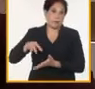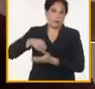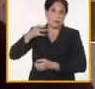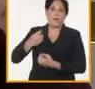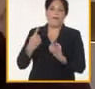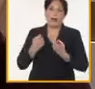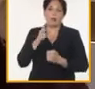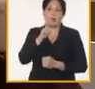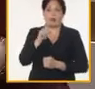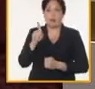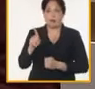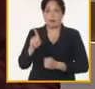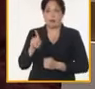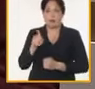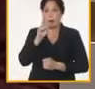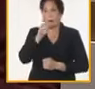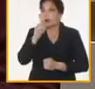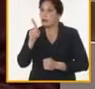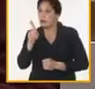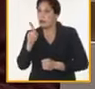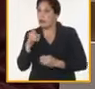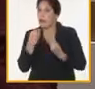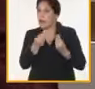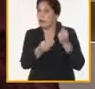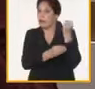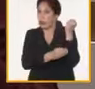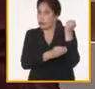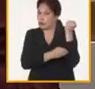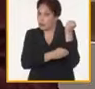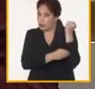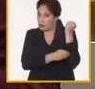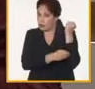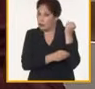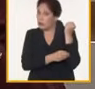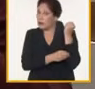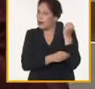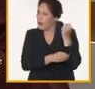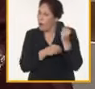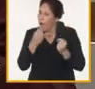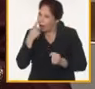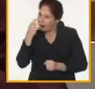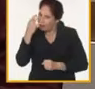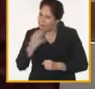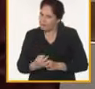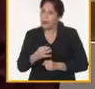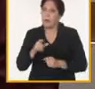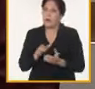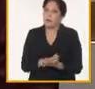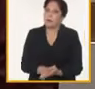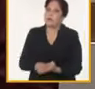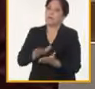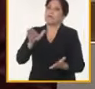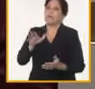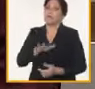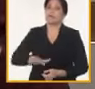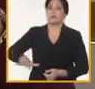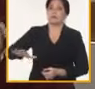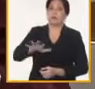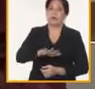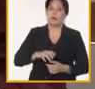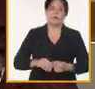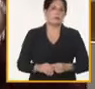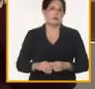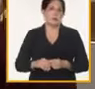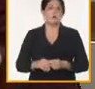faltaban 21 por fortalecer pero tiene que concretarse eso y tiene que haber un compromiso también de toda esta forma productiva